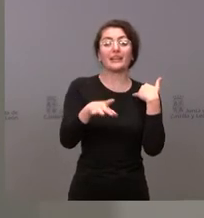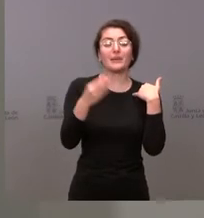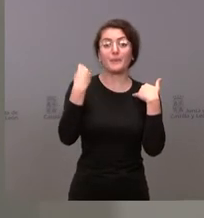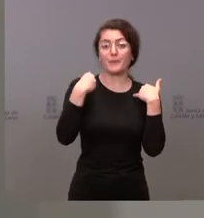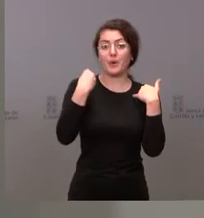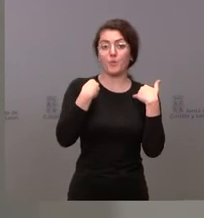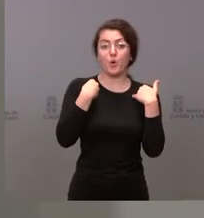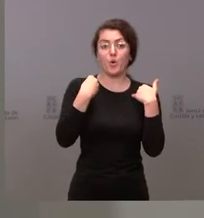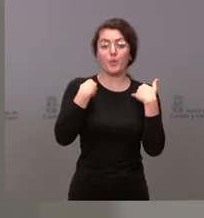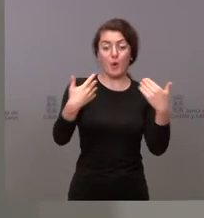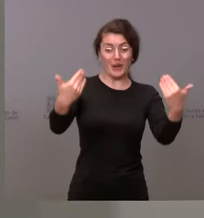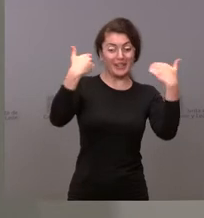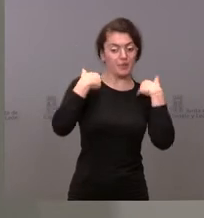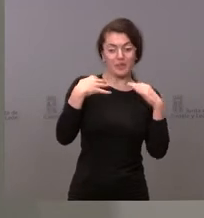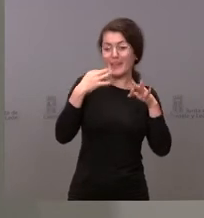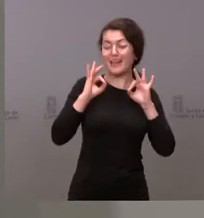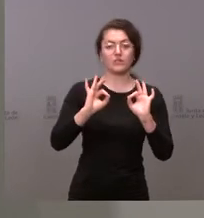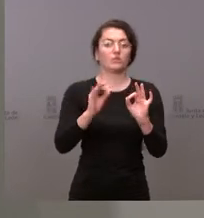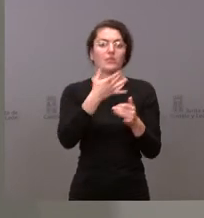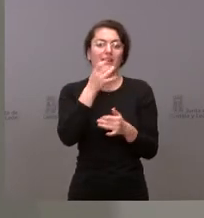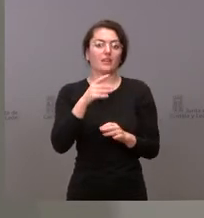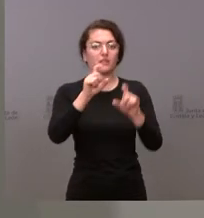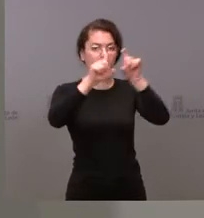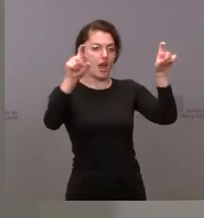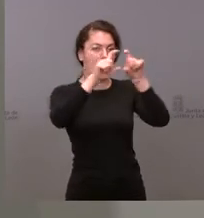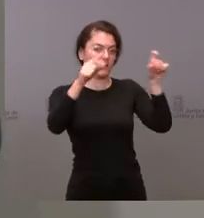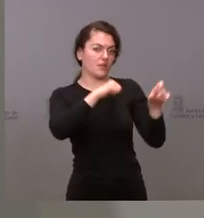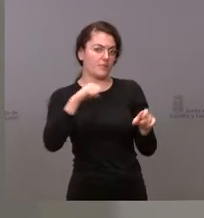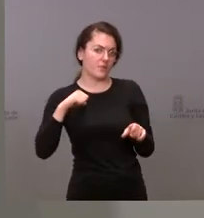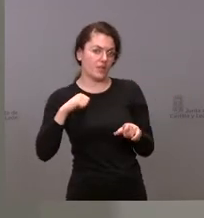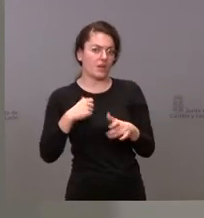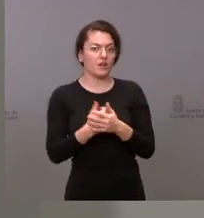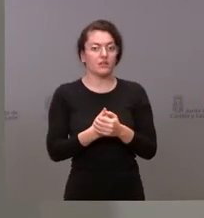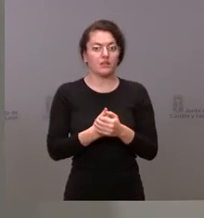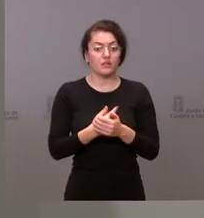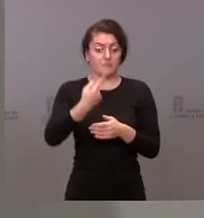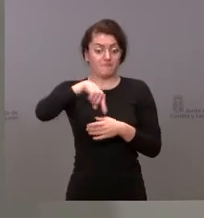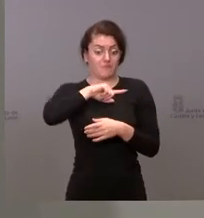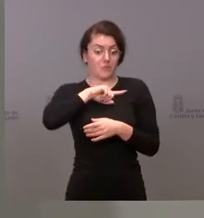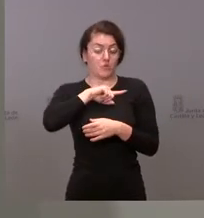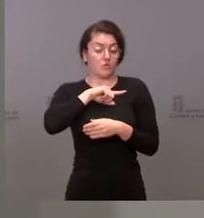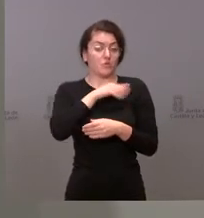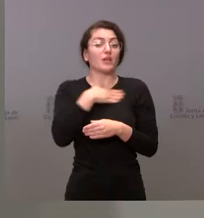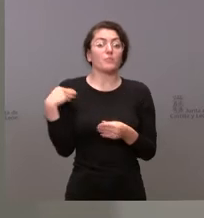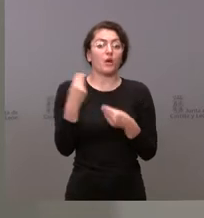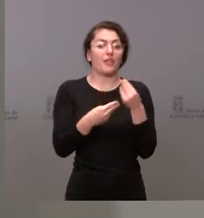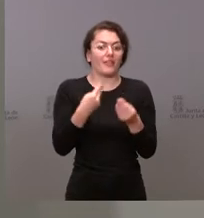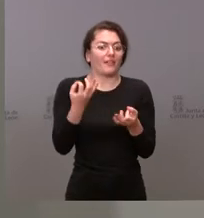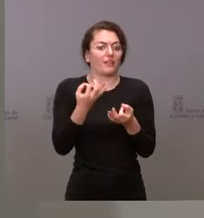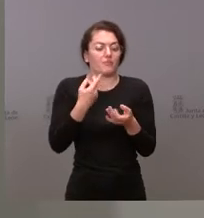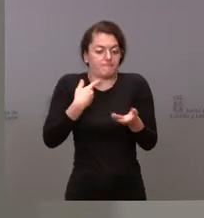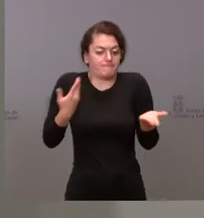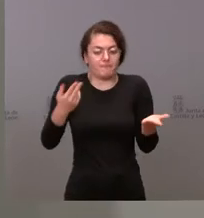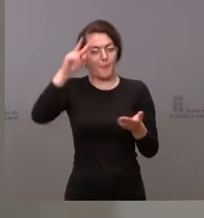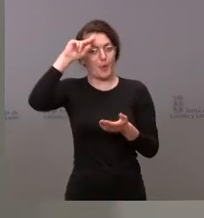responsables en exclusiva en este caso que son las entidades privadas nuestra intención y nuestra preocupación en este